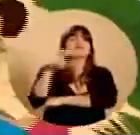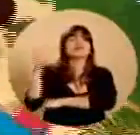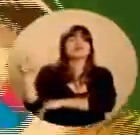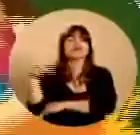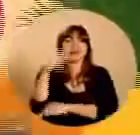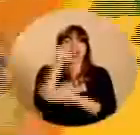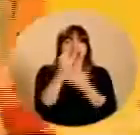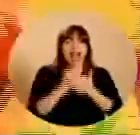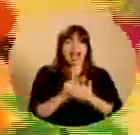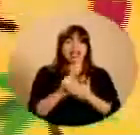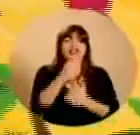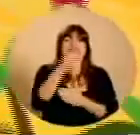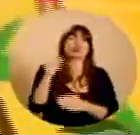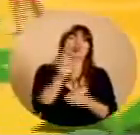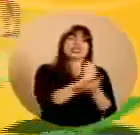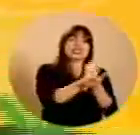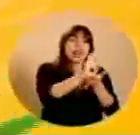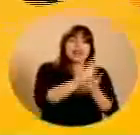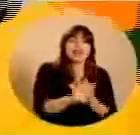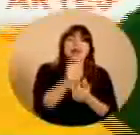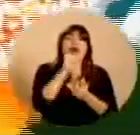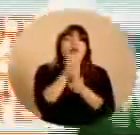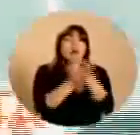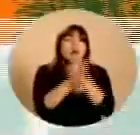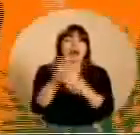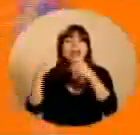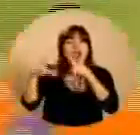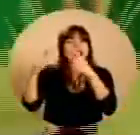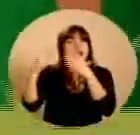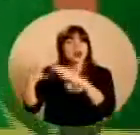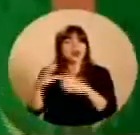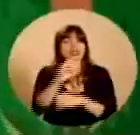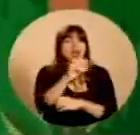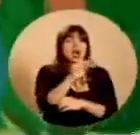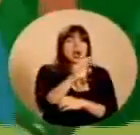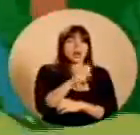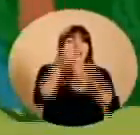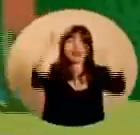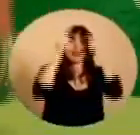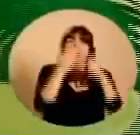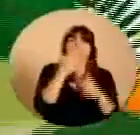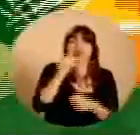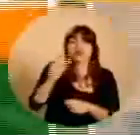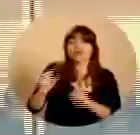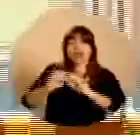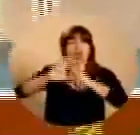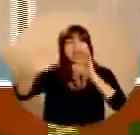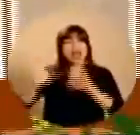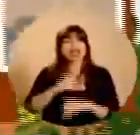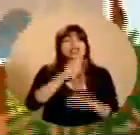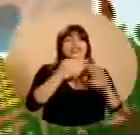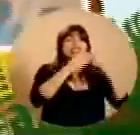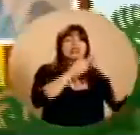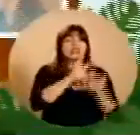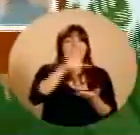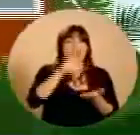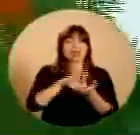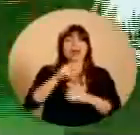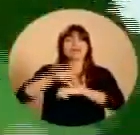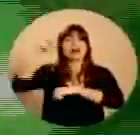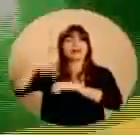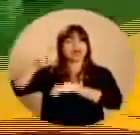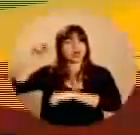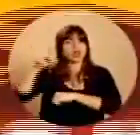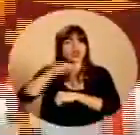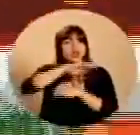con la Ruta de las Artes llegaremos a Zambito, Agua Buena, La Cuesta, Conte, Rey Curré, Río Claro, Ciudad Cortés y Palmar Norte.